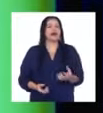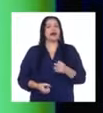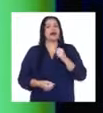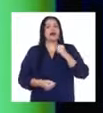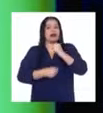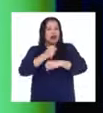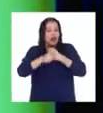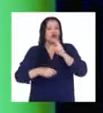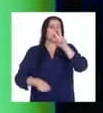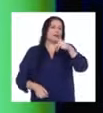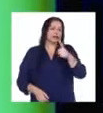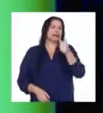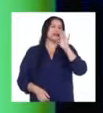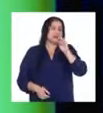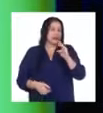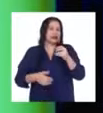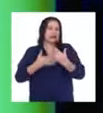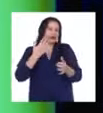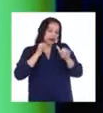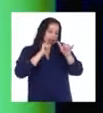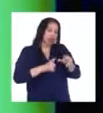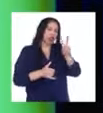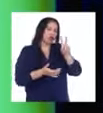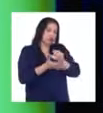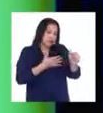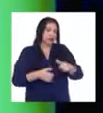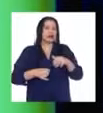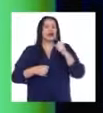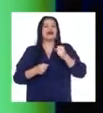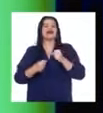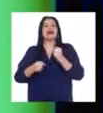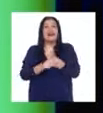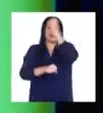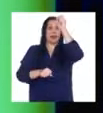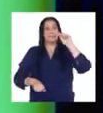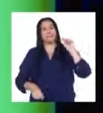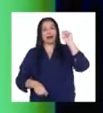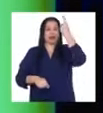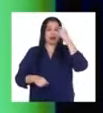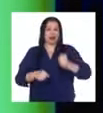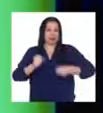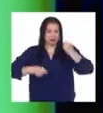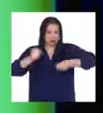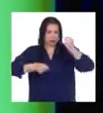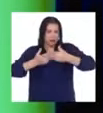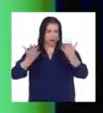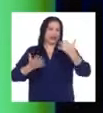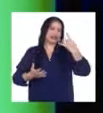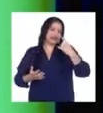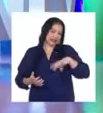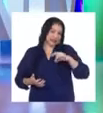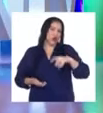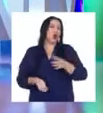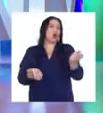después de dejar dos meses y volver a entrenar, quedé primera en la Maratón de Santiago de Chile.